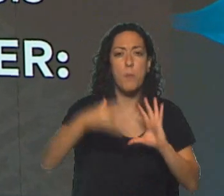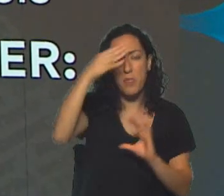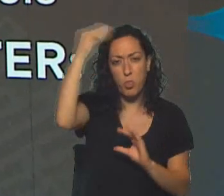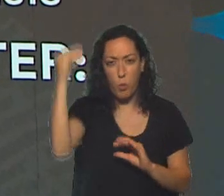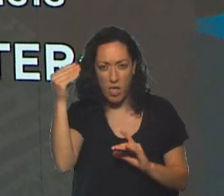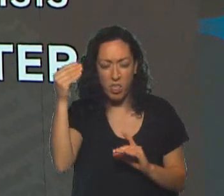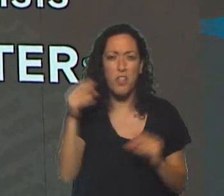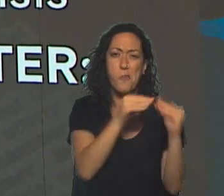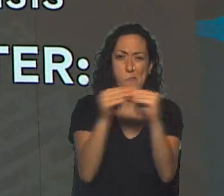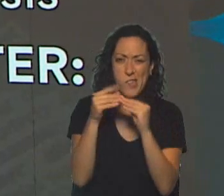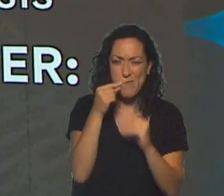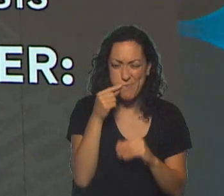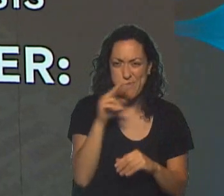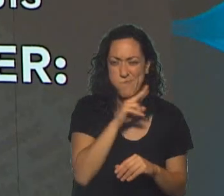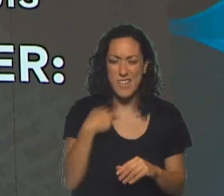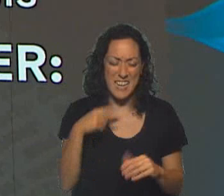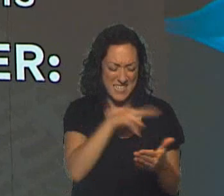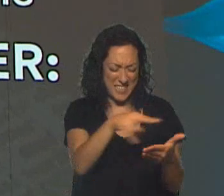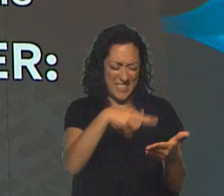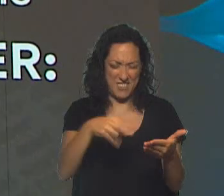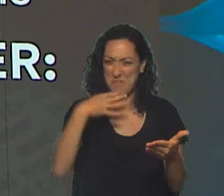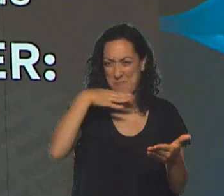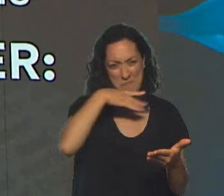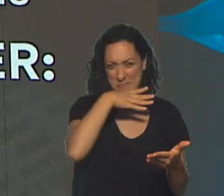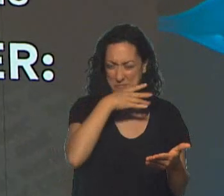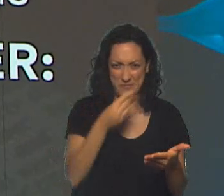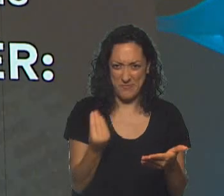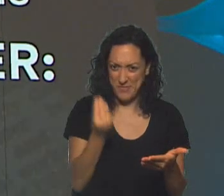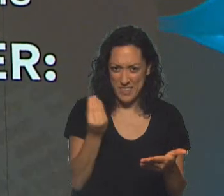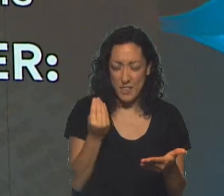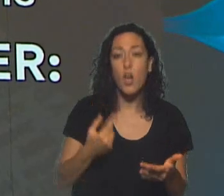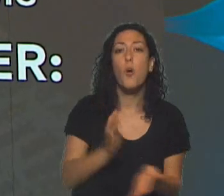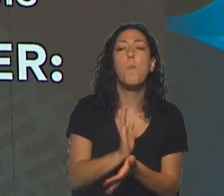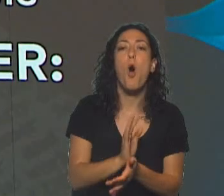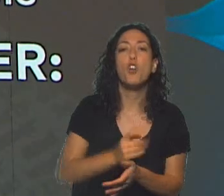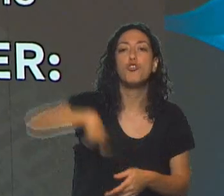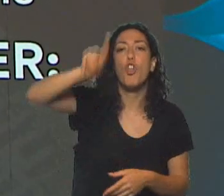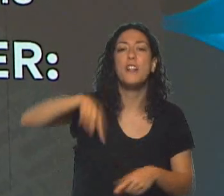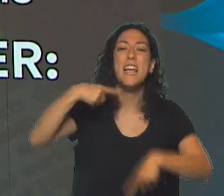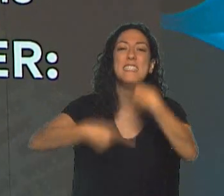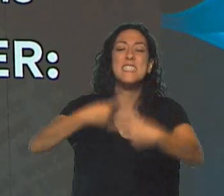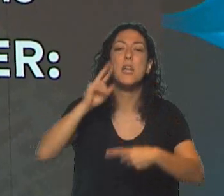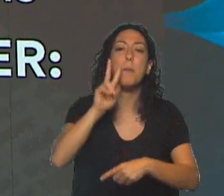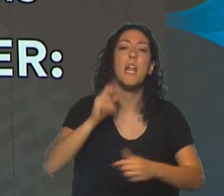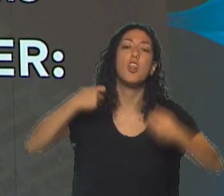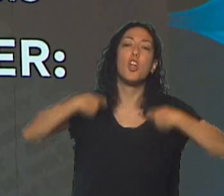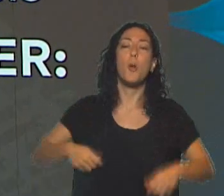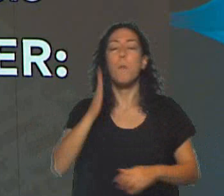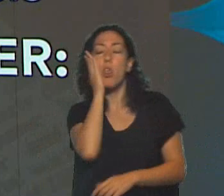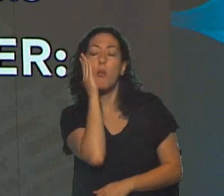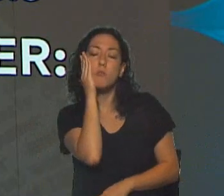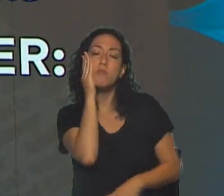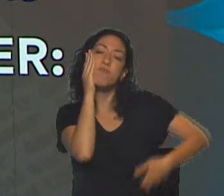compañeros y compañeras porque no entendía. O sea, te lo resumo de estar todo el día en pijama mirando series que no te dé culpa. Ser un